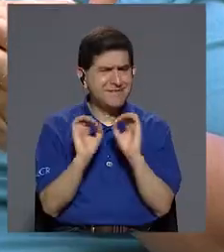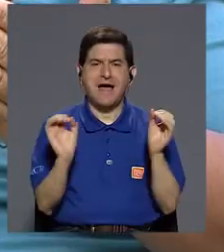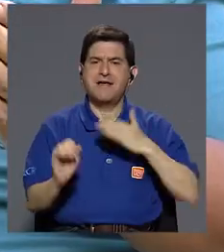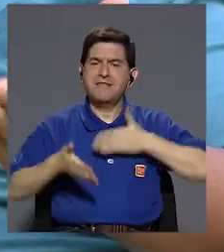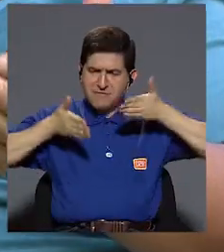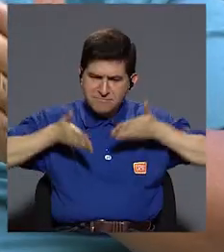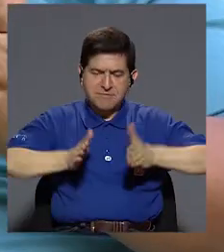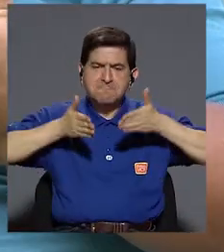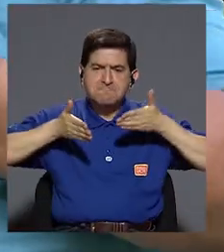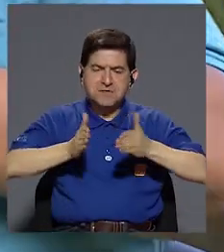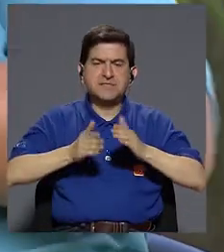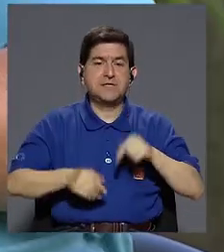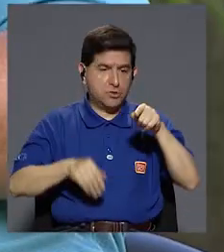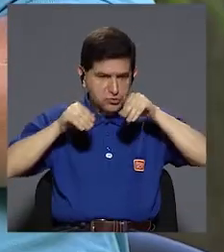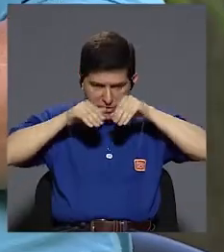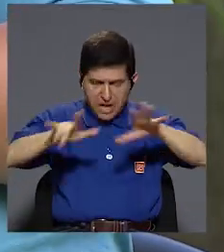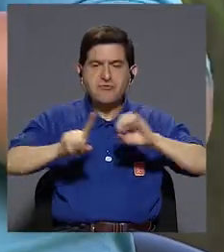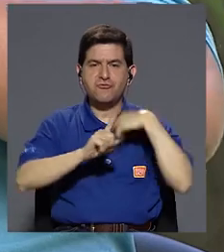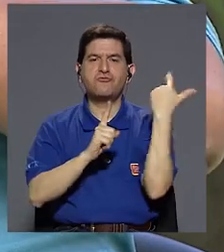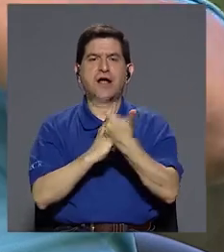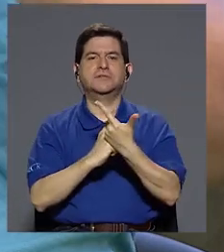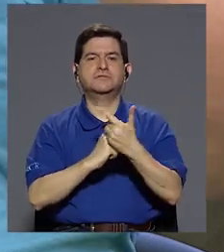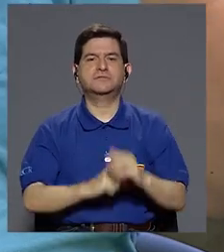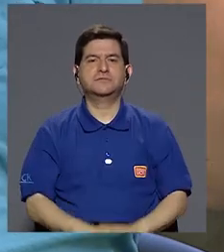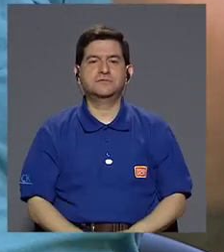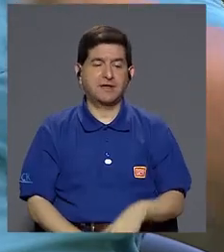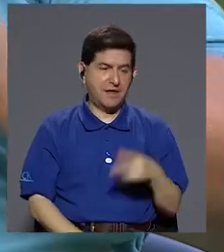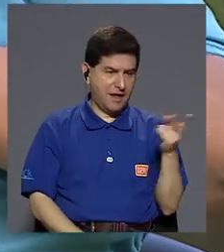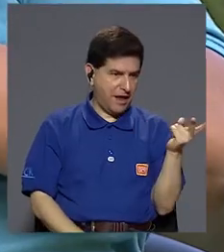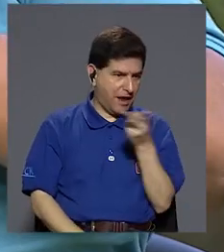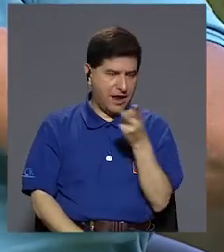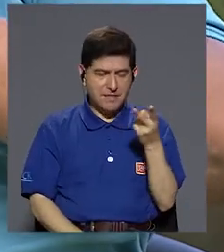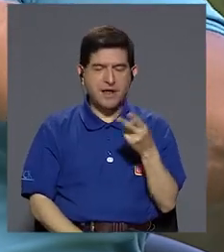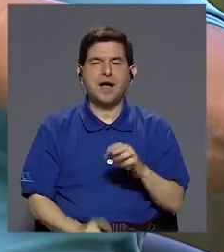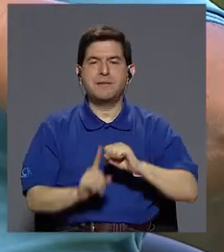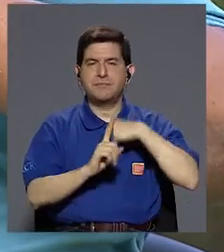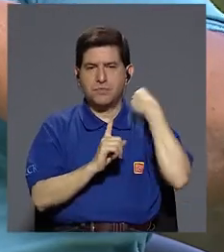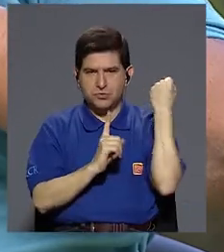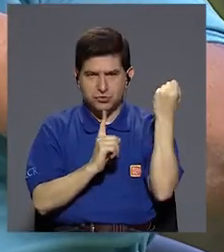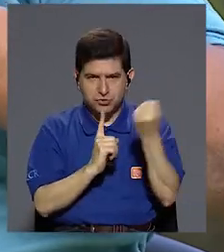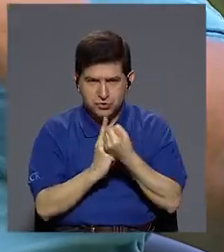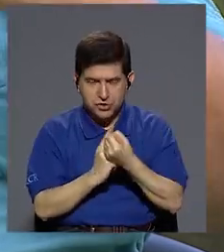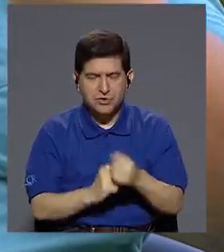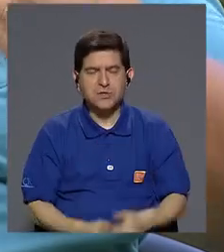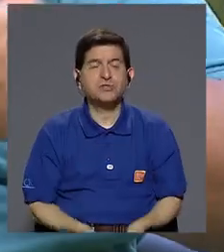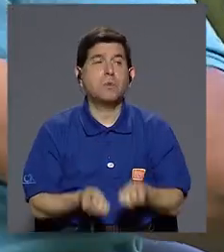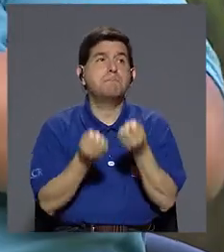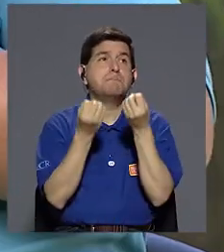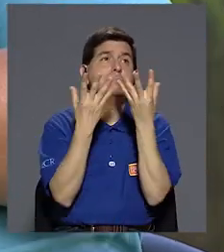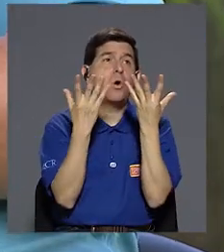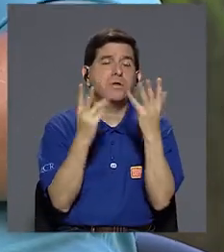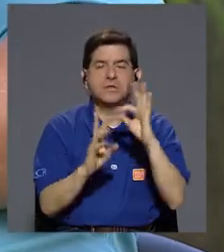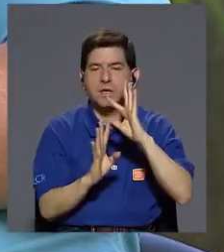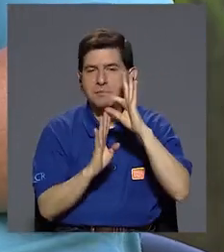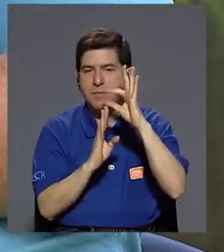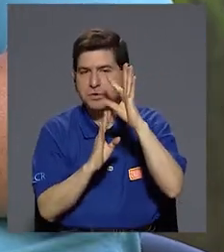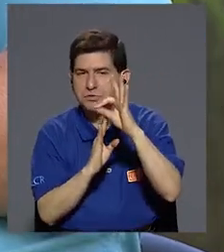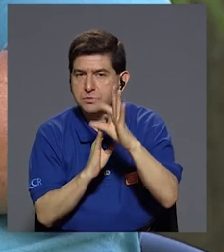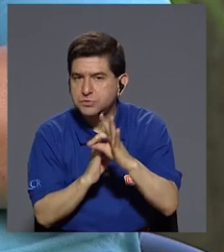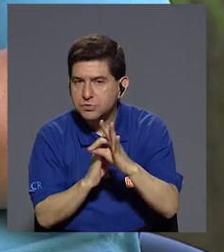de mis hijos, de mis hijas en redes. Entonces, entre esos dos extremos, pues hay una serie casi infinita de posibilidades.